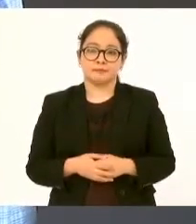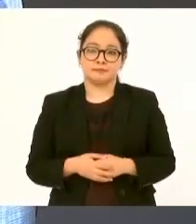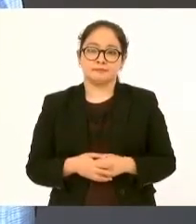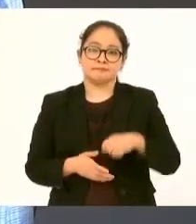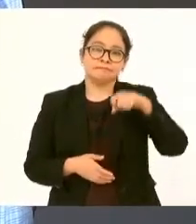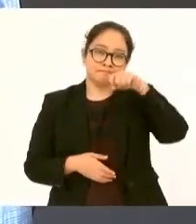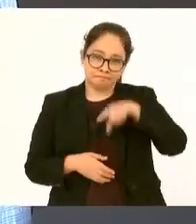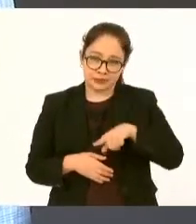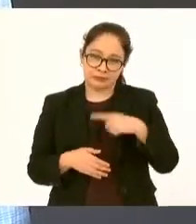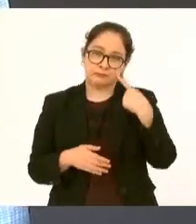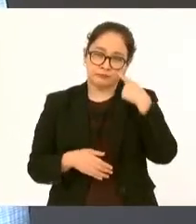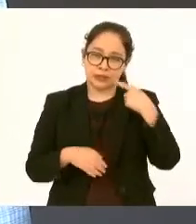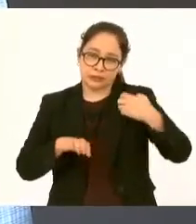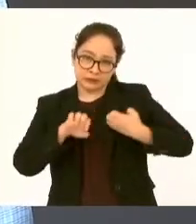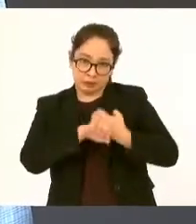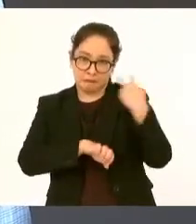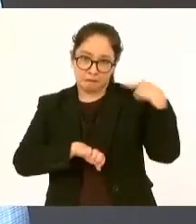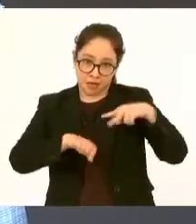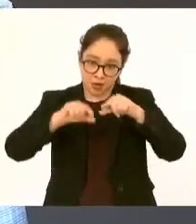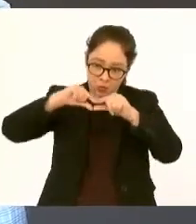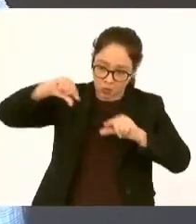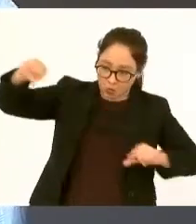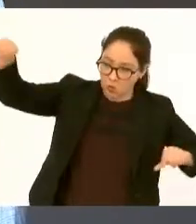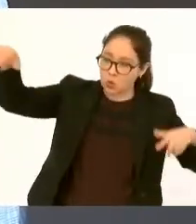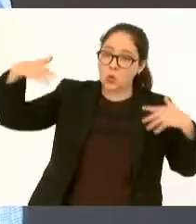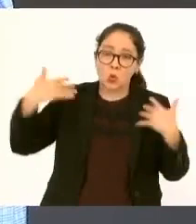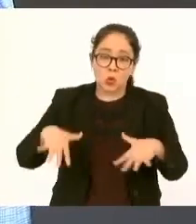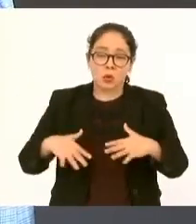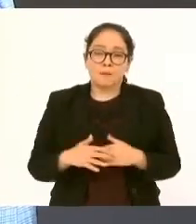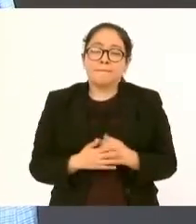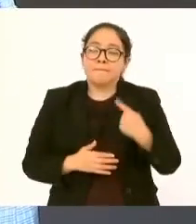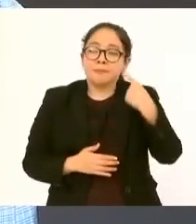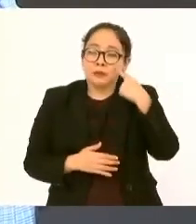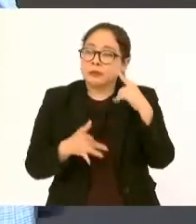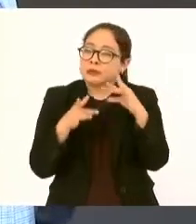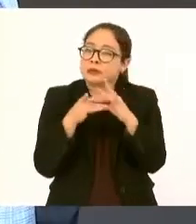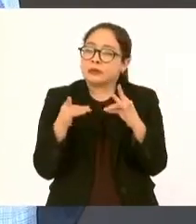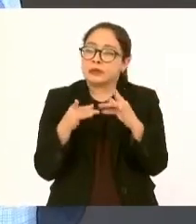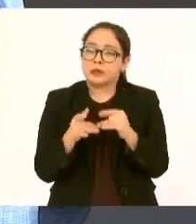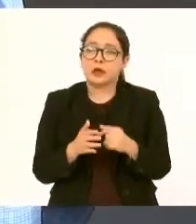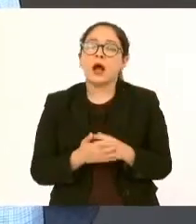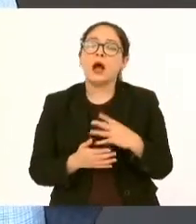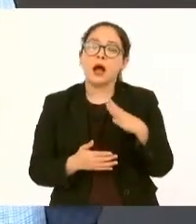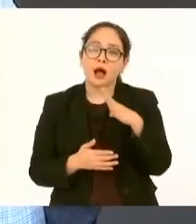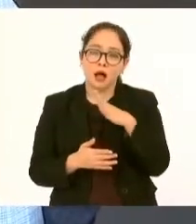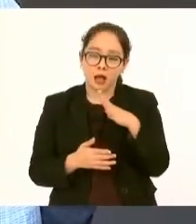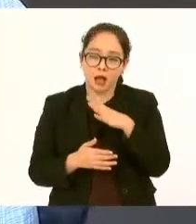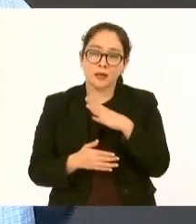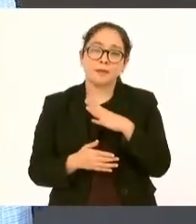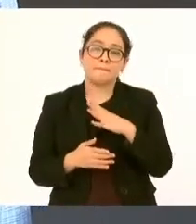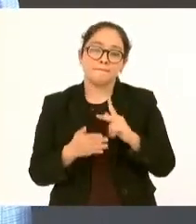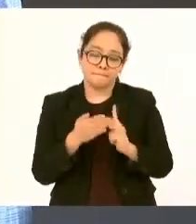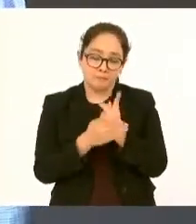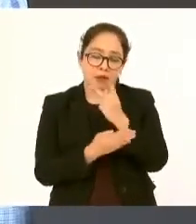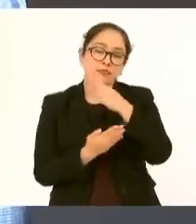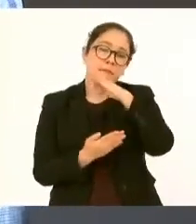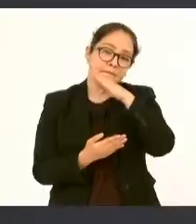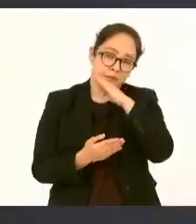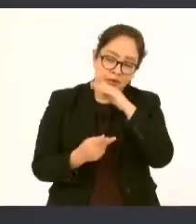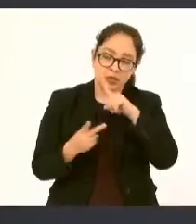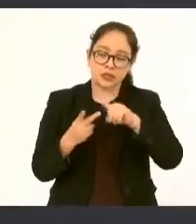aquí en Veracruz se está pagando precio justo por maíz arroz